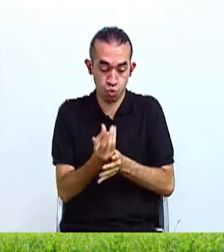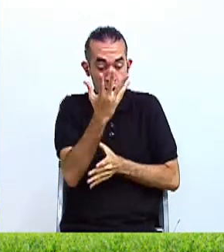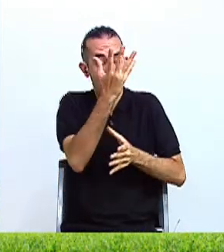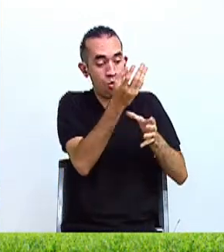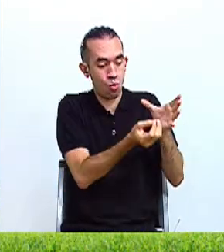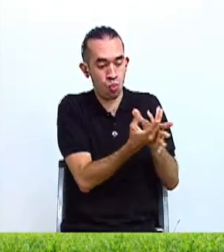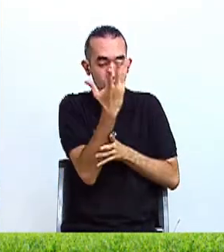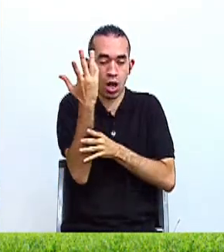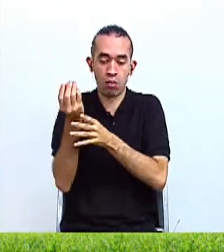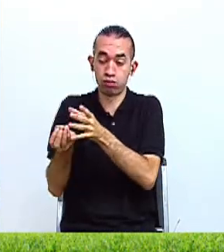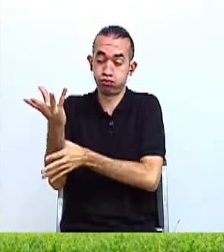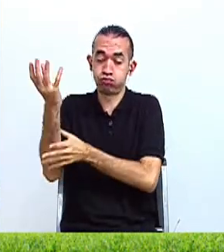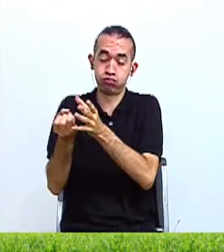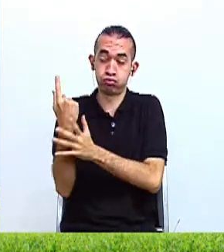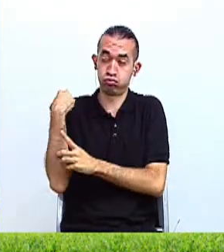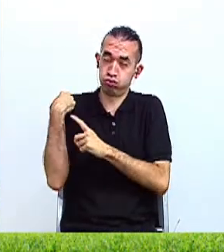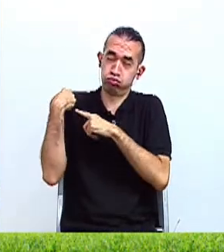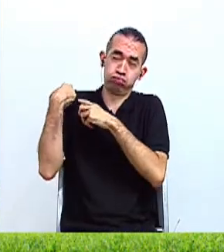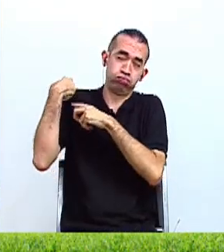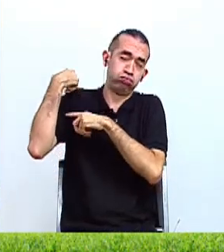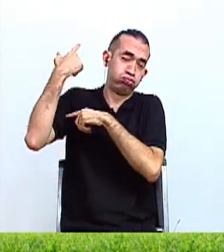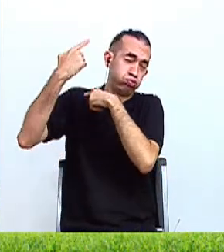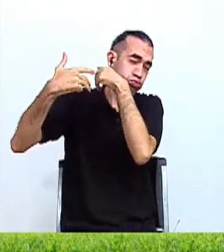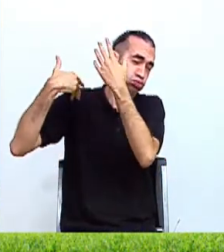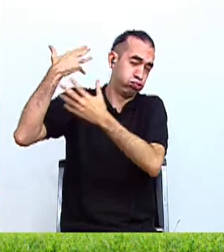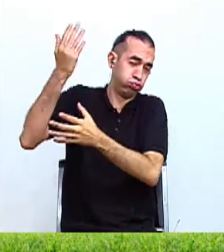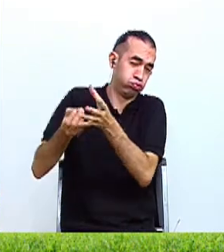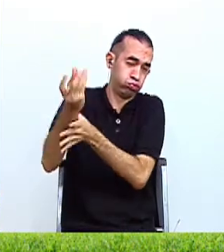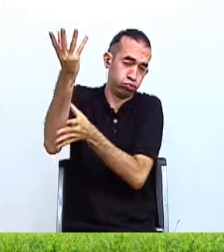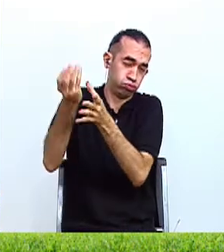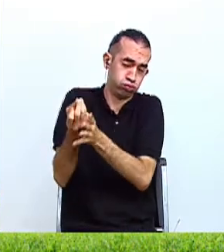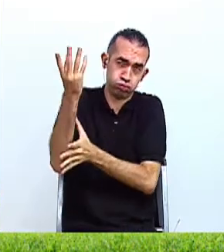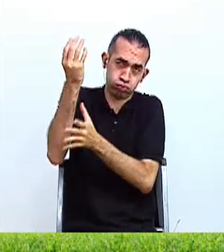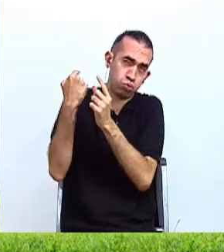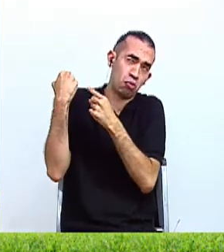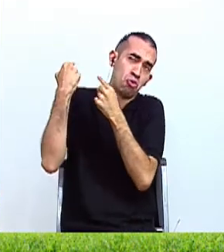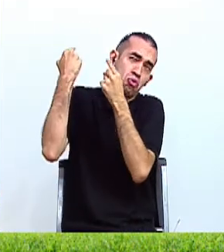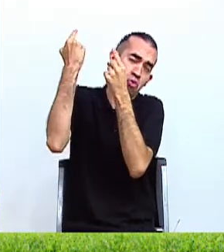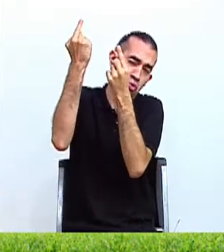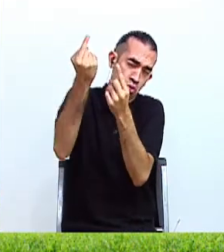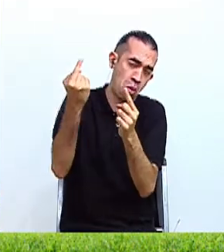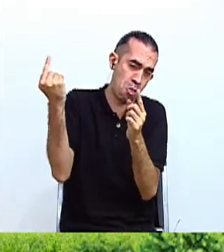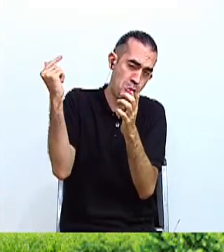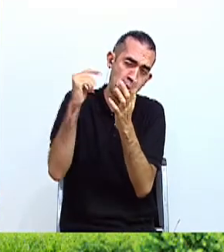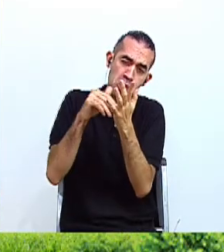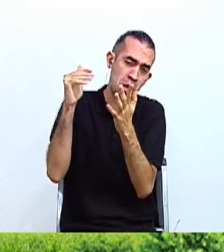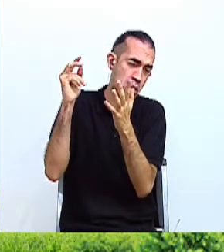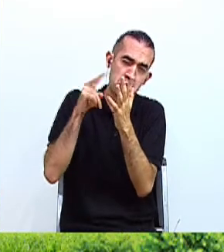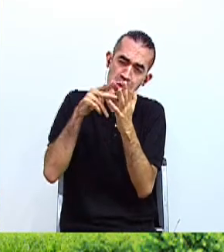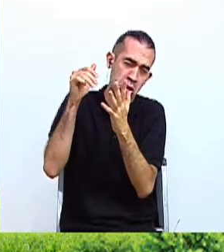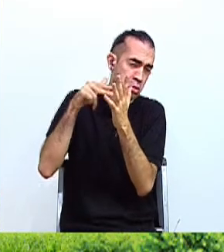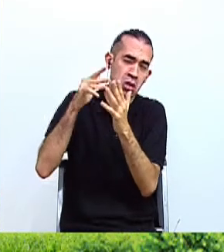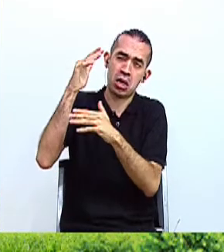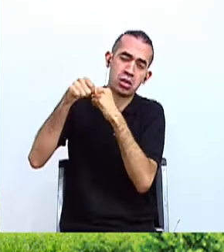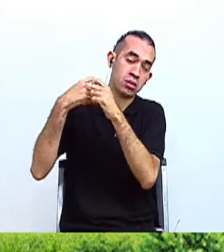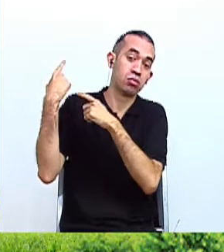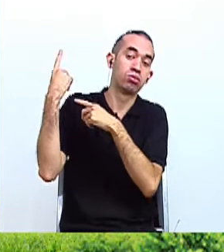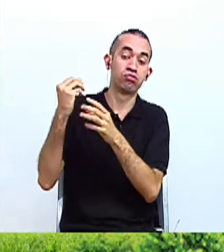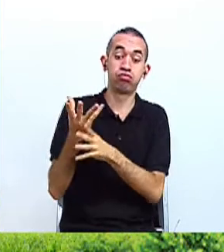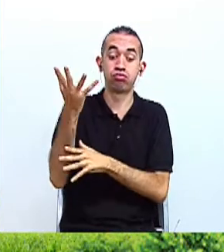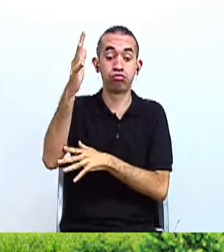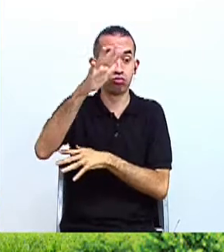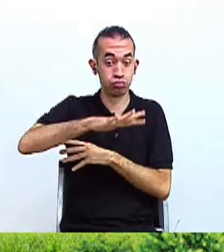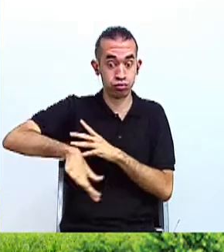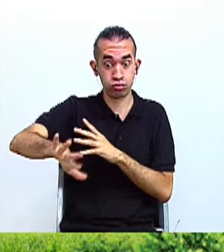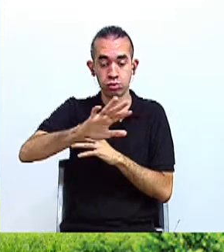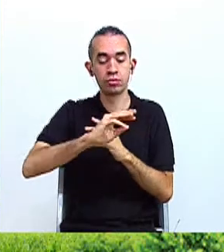de los milenios los volcanes habían arrojado sobre la superficie terrestre. Pues todas estas condiciones y la cobertura